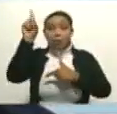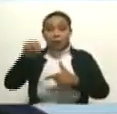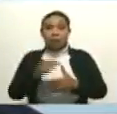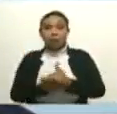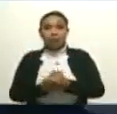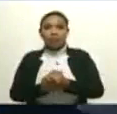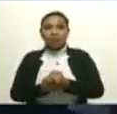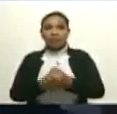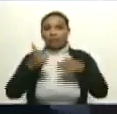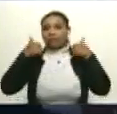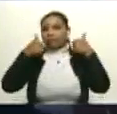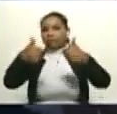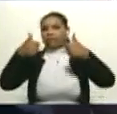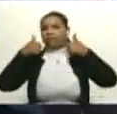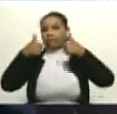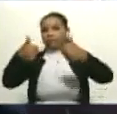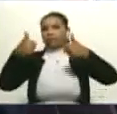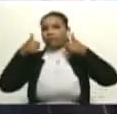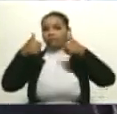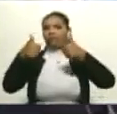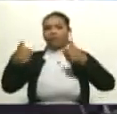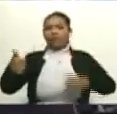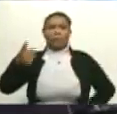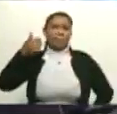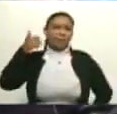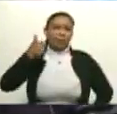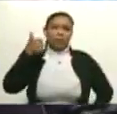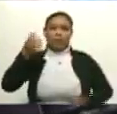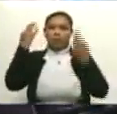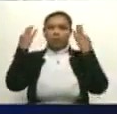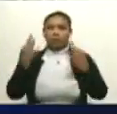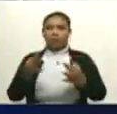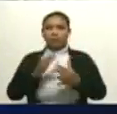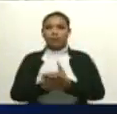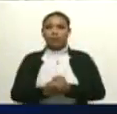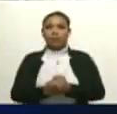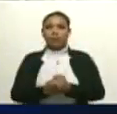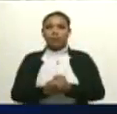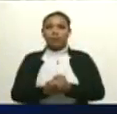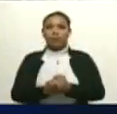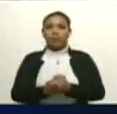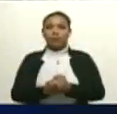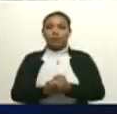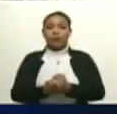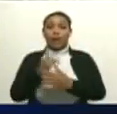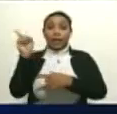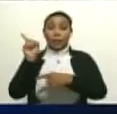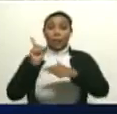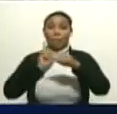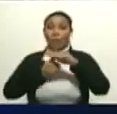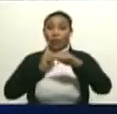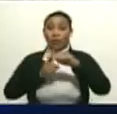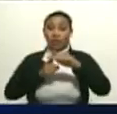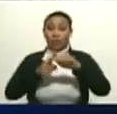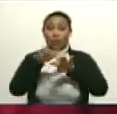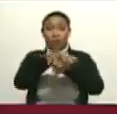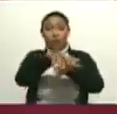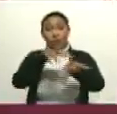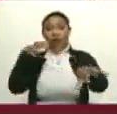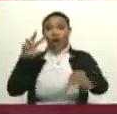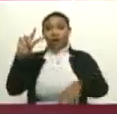Espectacular. Espectacular, de verdad. Deja un saldo muy positivo. Y es el segundo